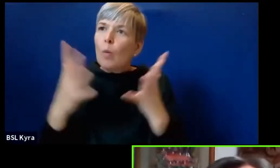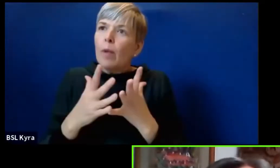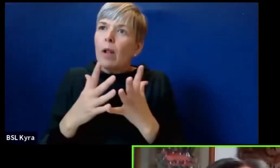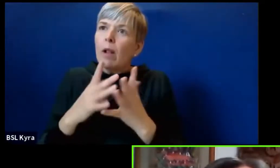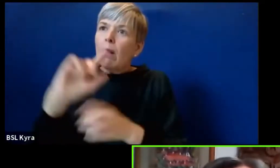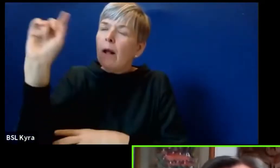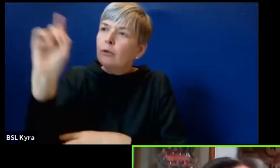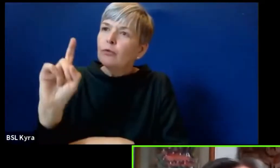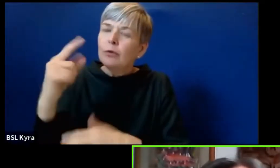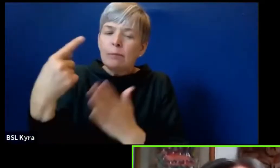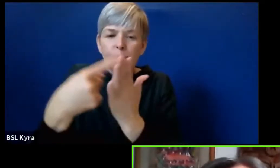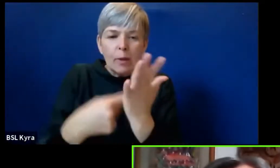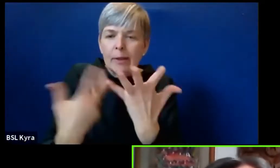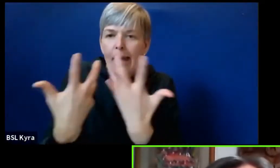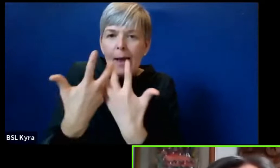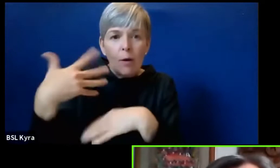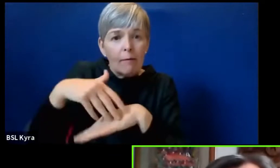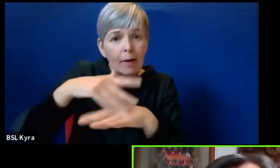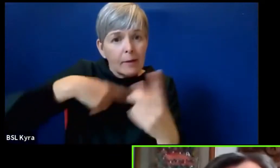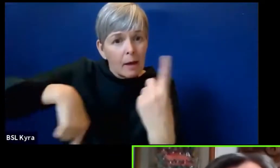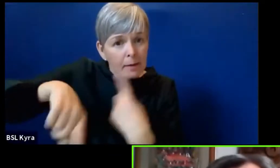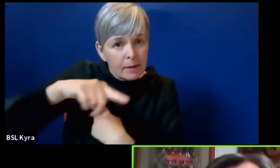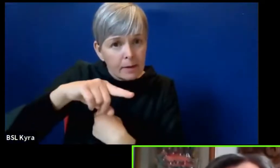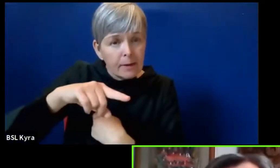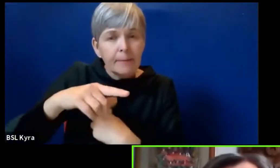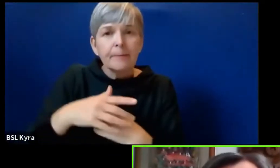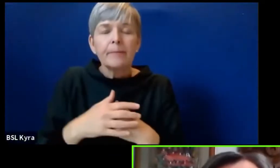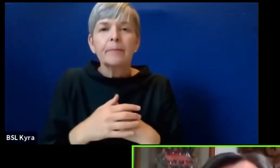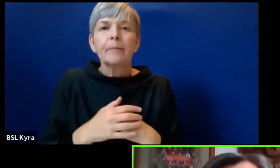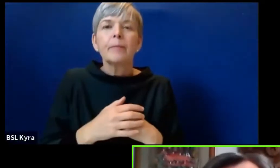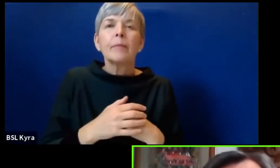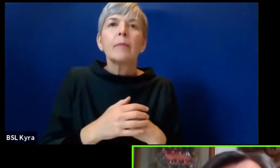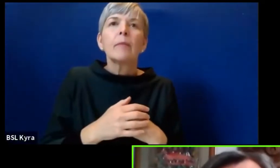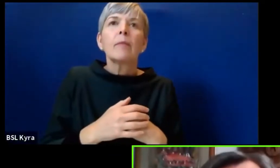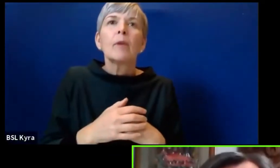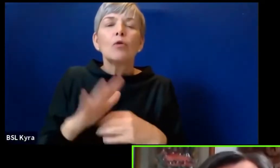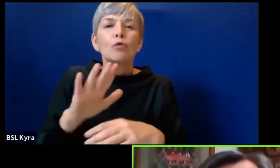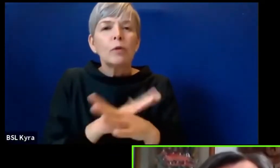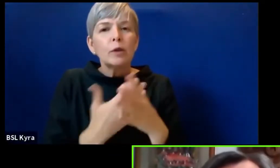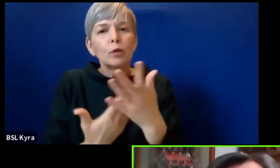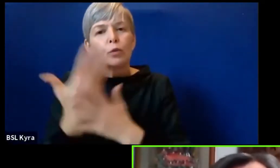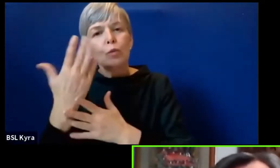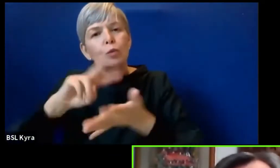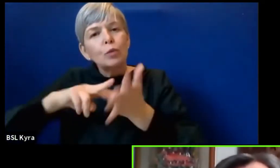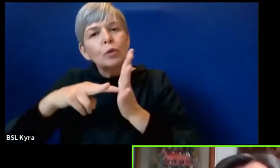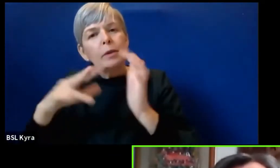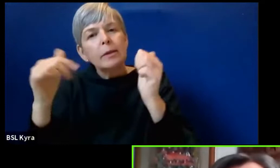verdes. Quizás nos gustaría que fueran más multicolores y no solo verdes